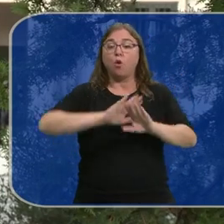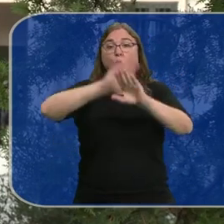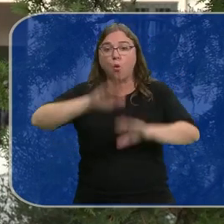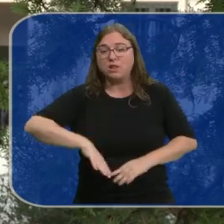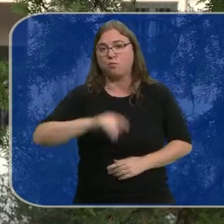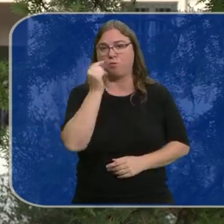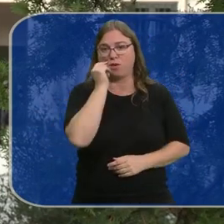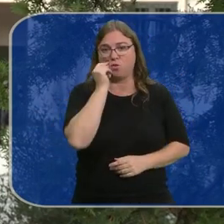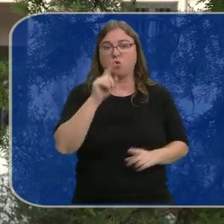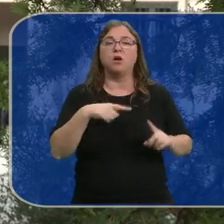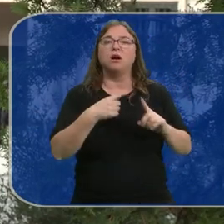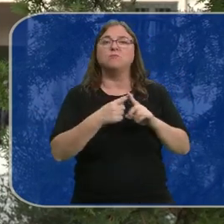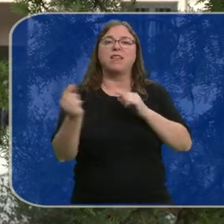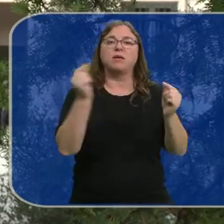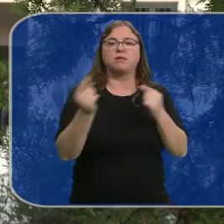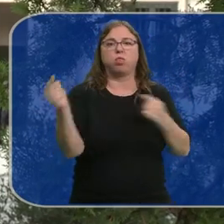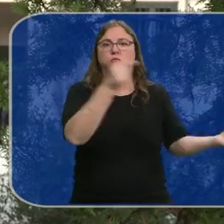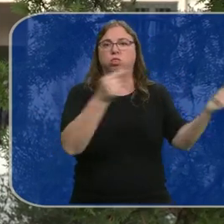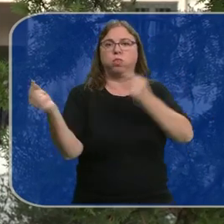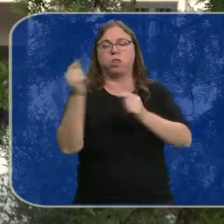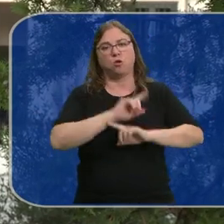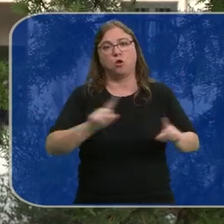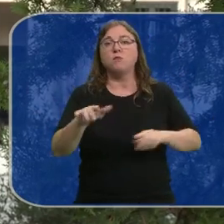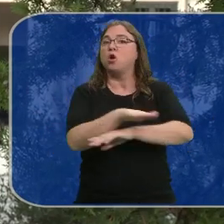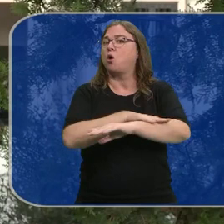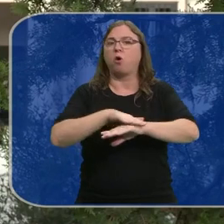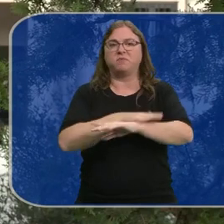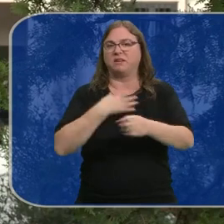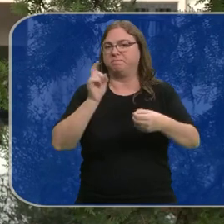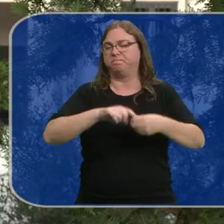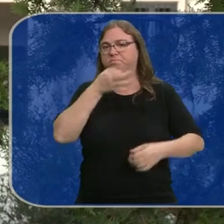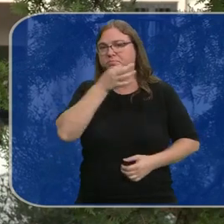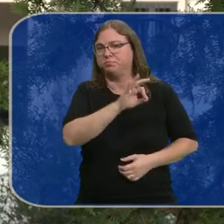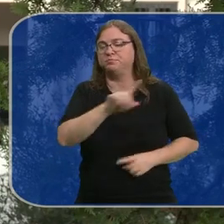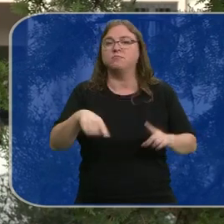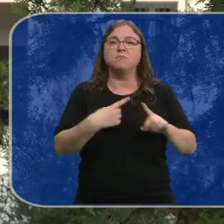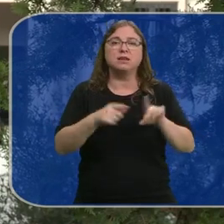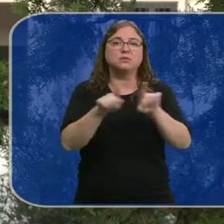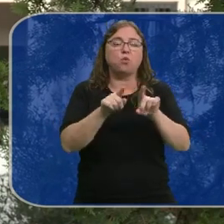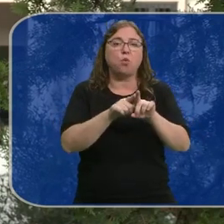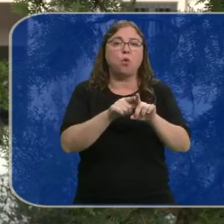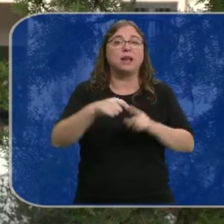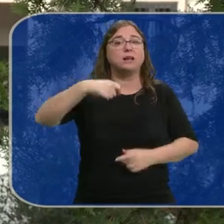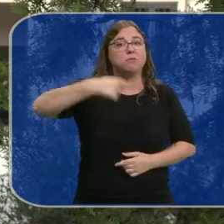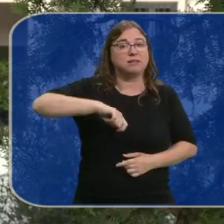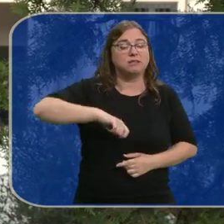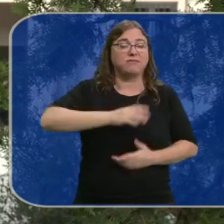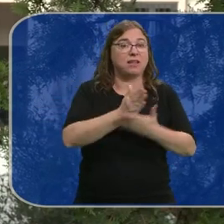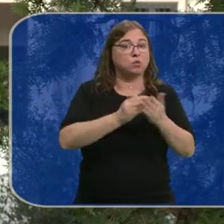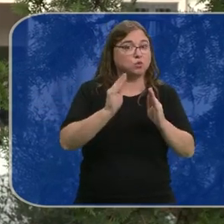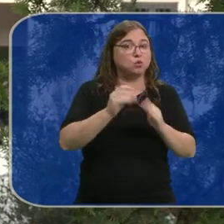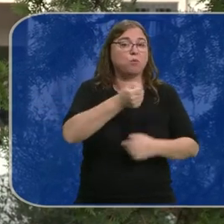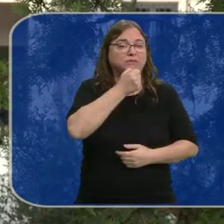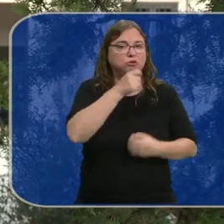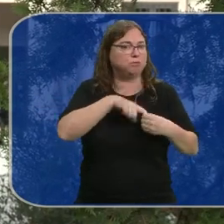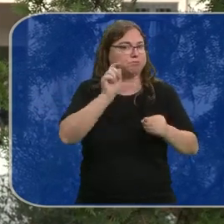Mañueco. Y no habrá debates cruzados porque el Gobierno ha declinado asistir a esta cita, al igual que los presidentes autonómicos del